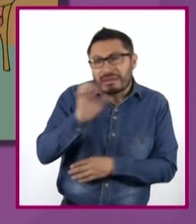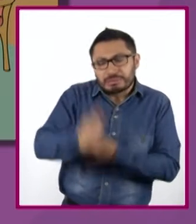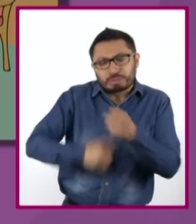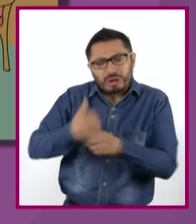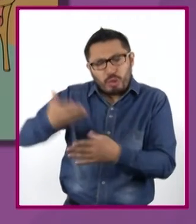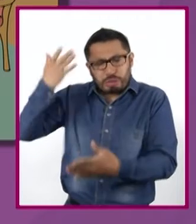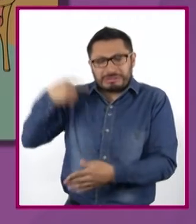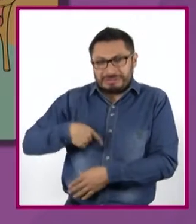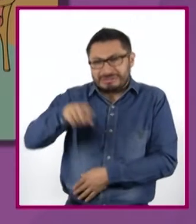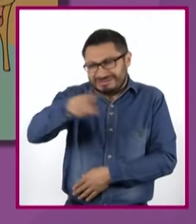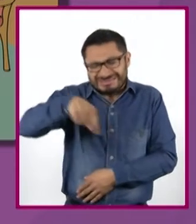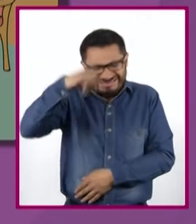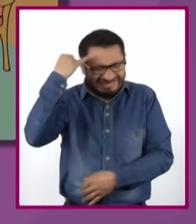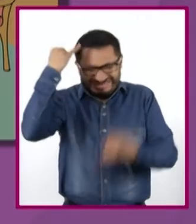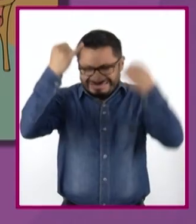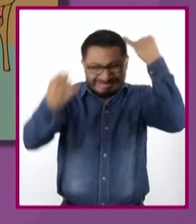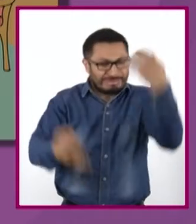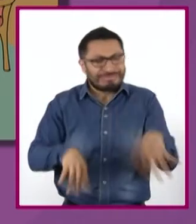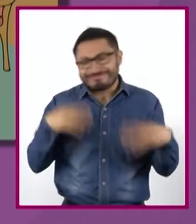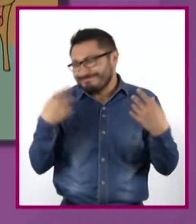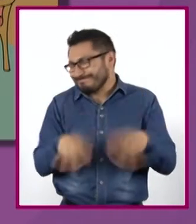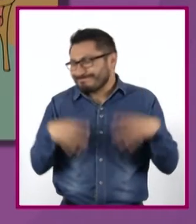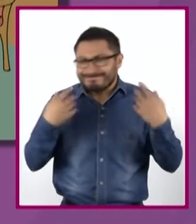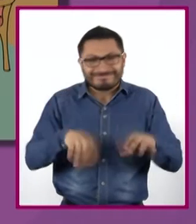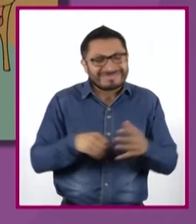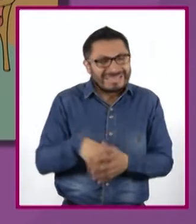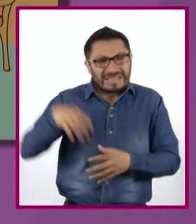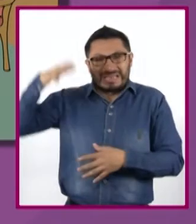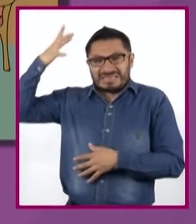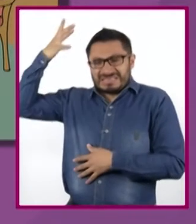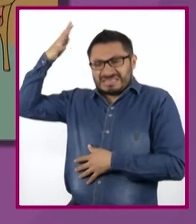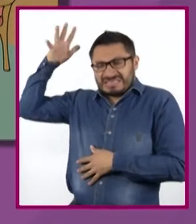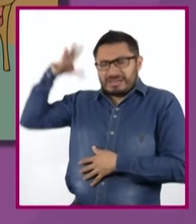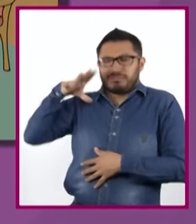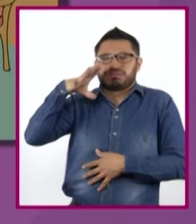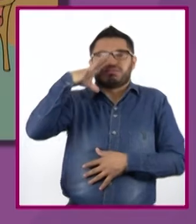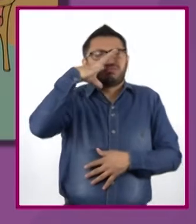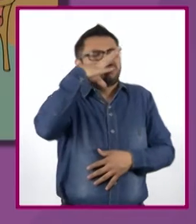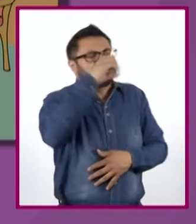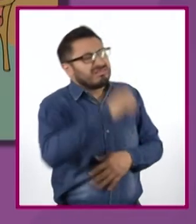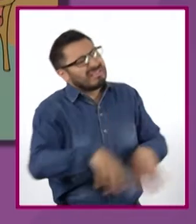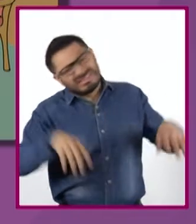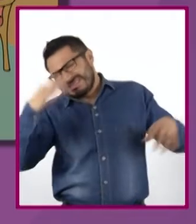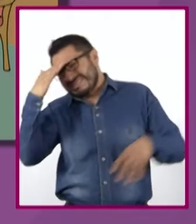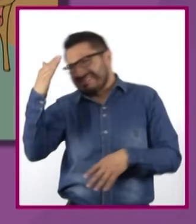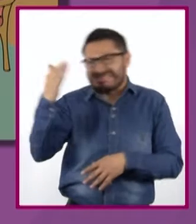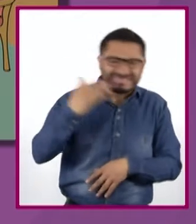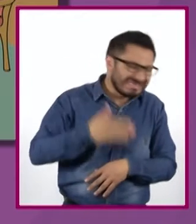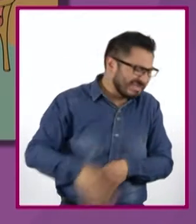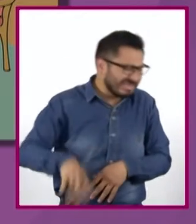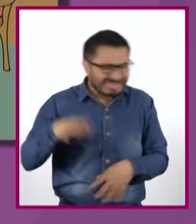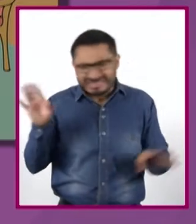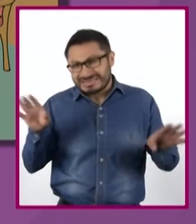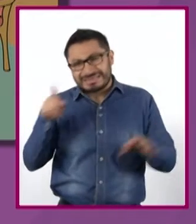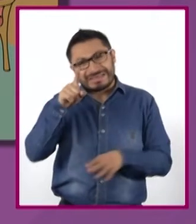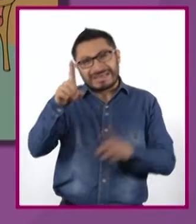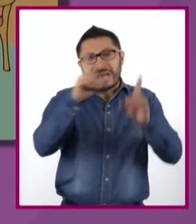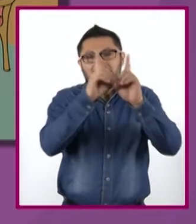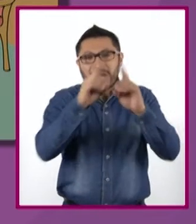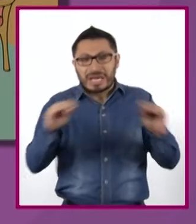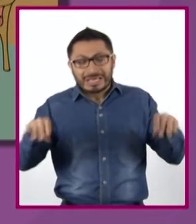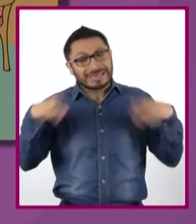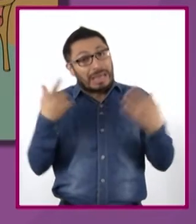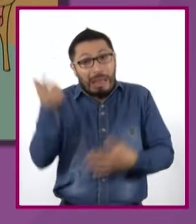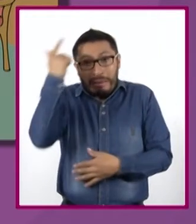Imagínense nada más enfrentarse al calorón de los mil demonios que hace en el desierto. Y en la